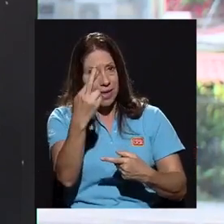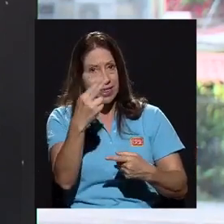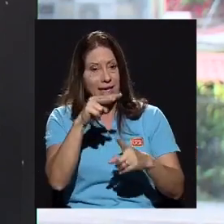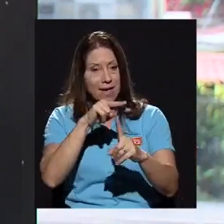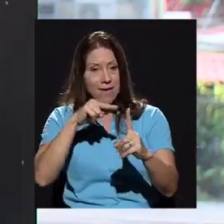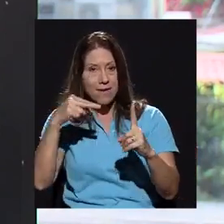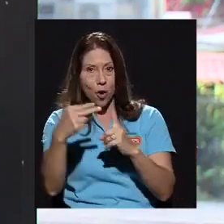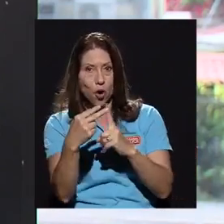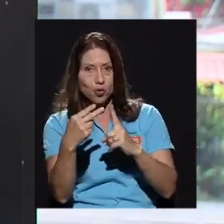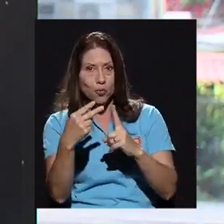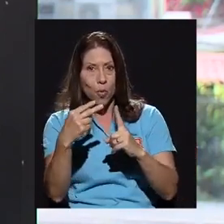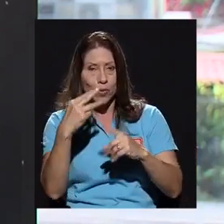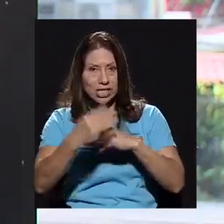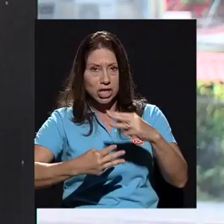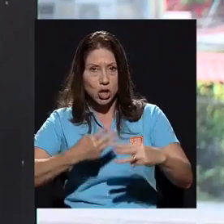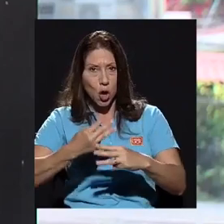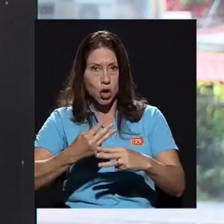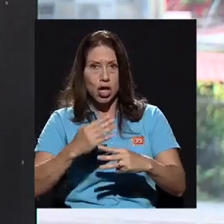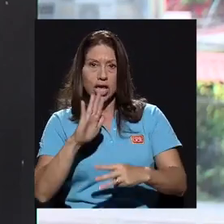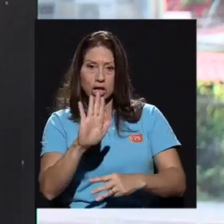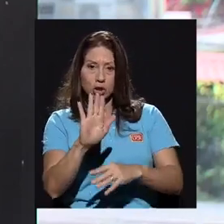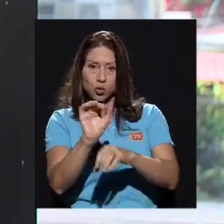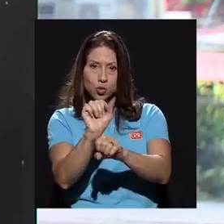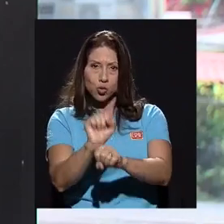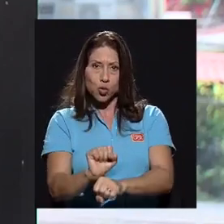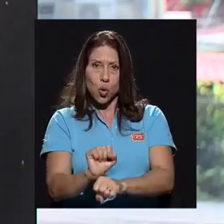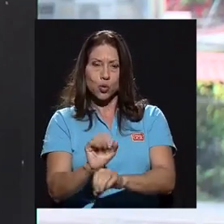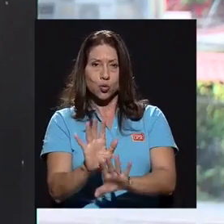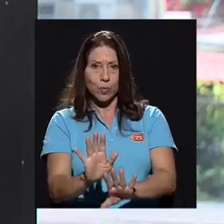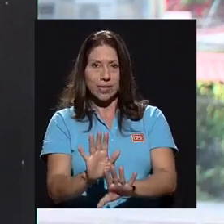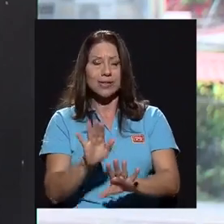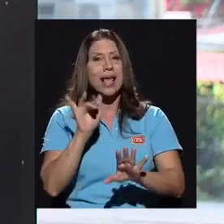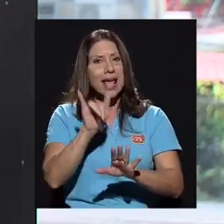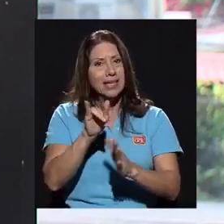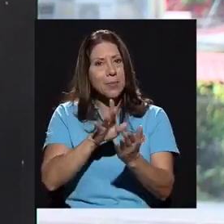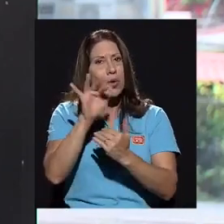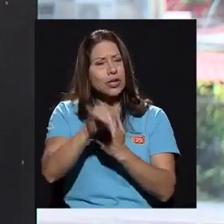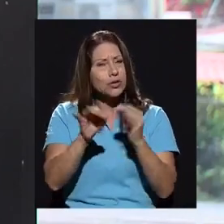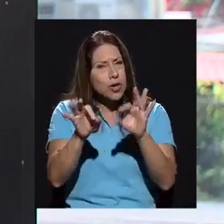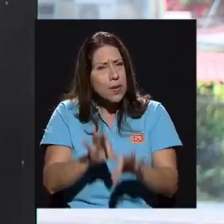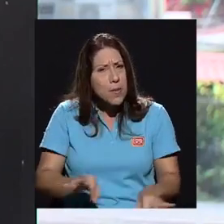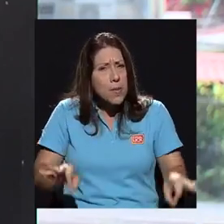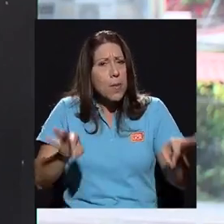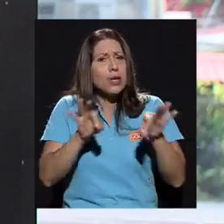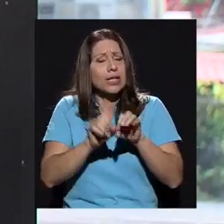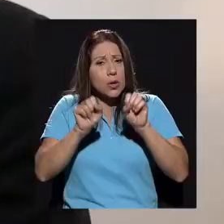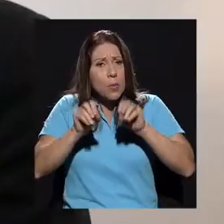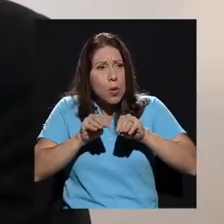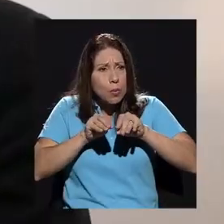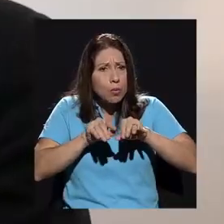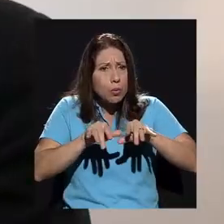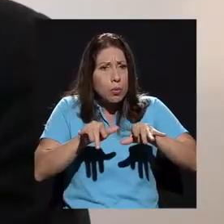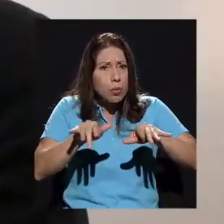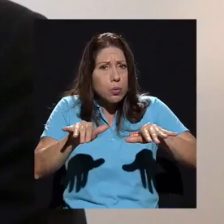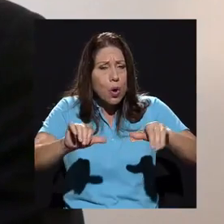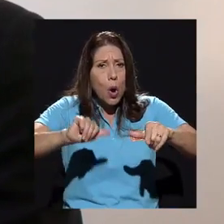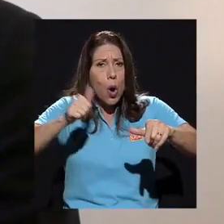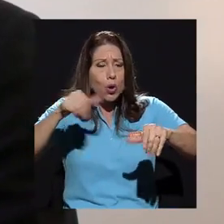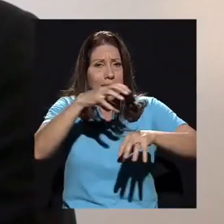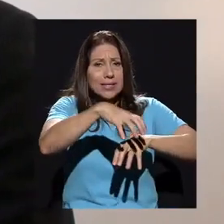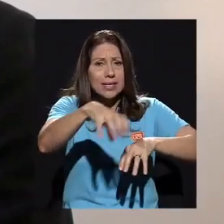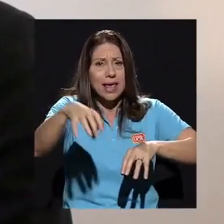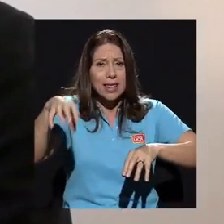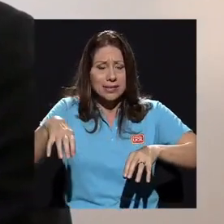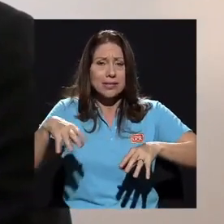sus costumbres. Entonces, este tipo de proyectos es importantísimo irlo trasladando en las otras sedes, irlo generando.